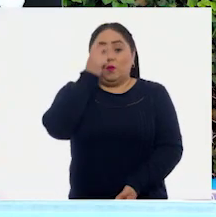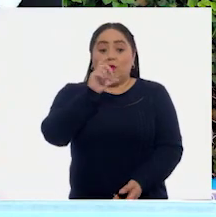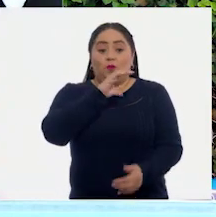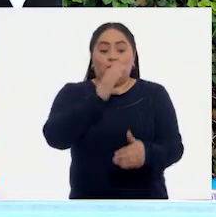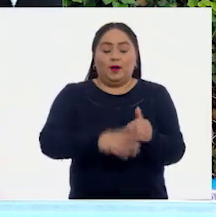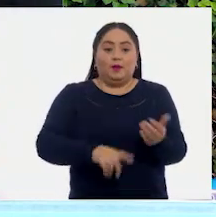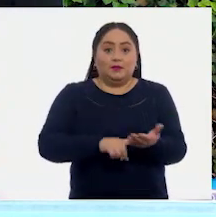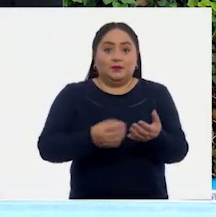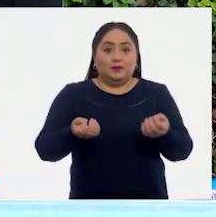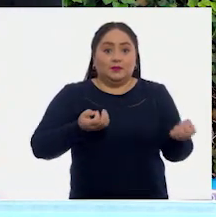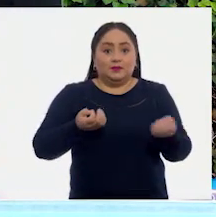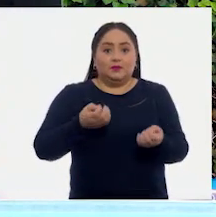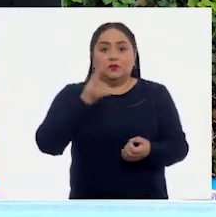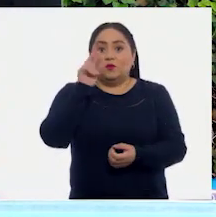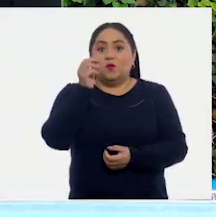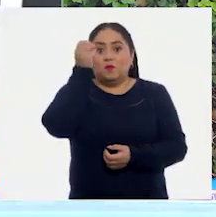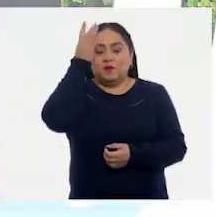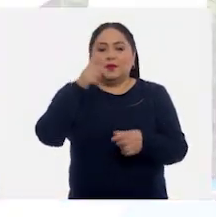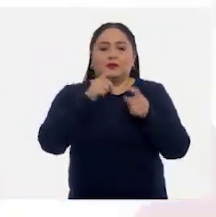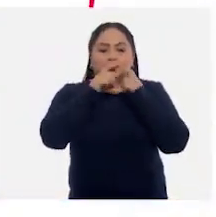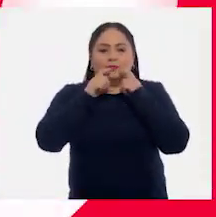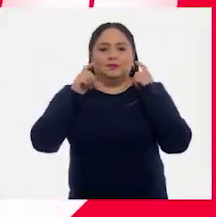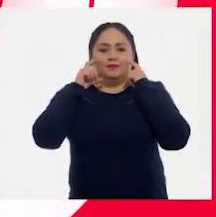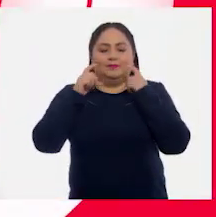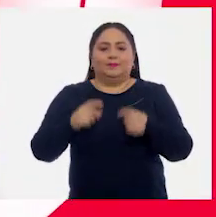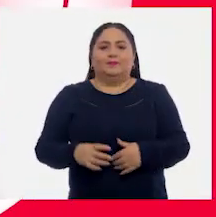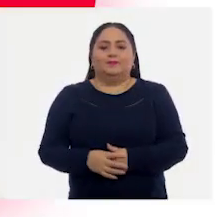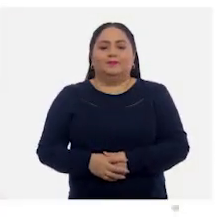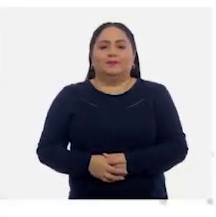terminar la activación, no olvides la protección.